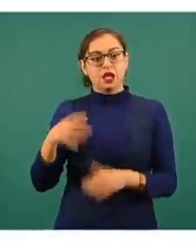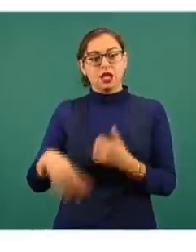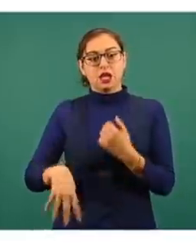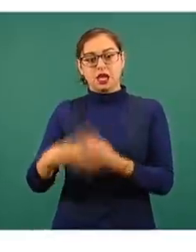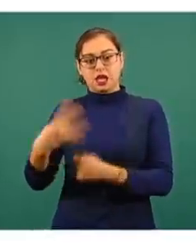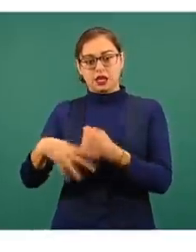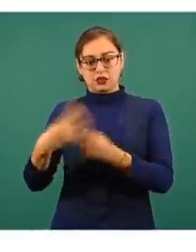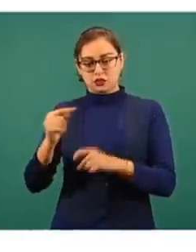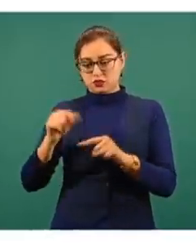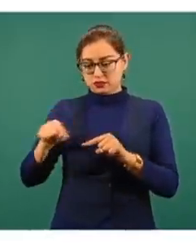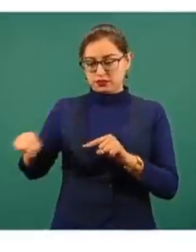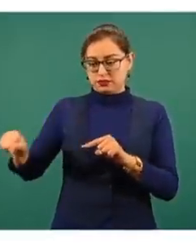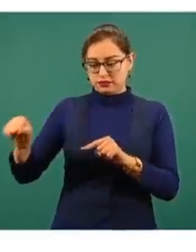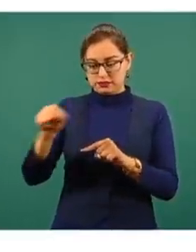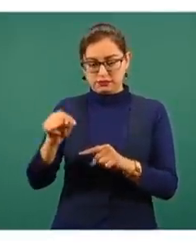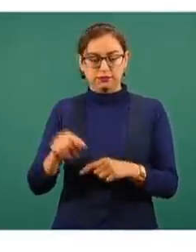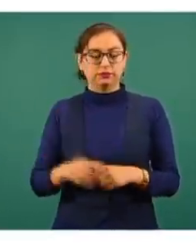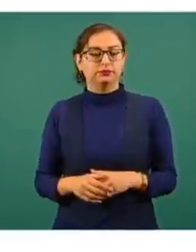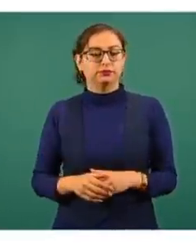Adelante, por favor.